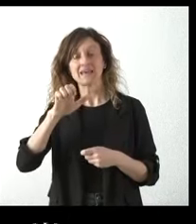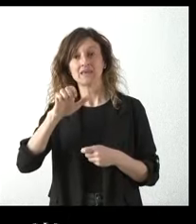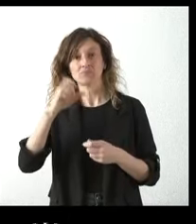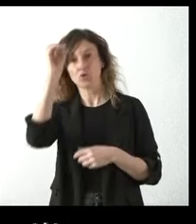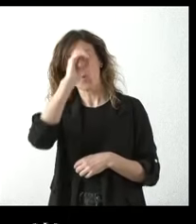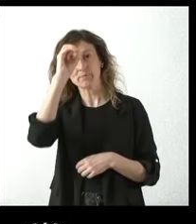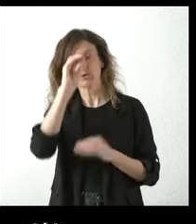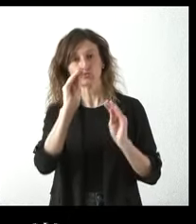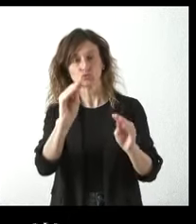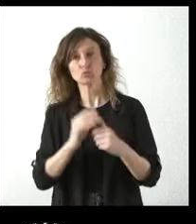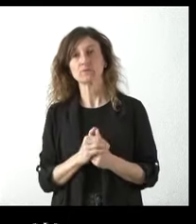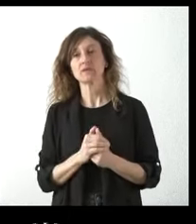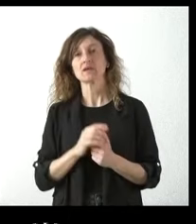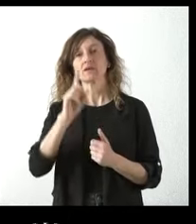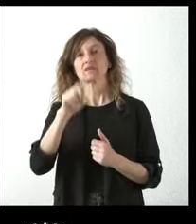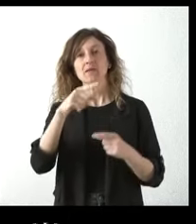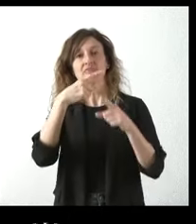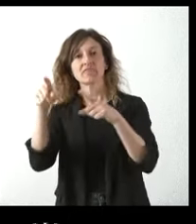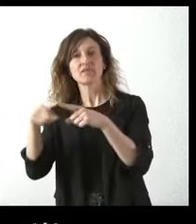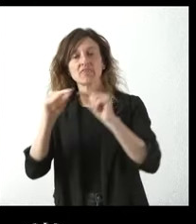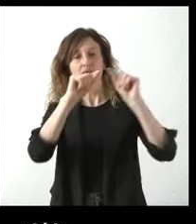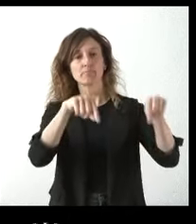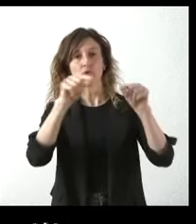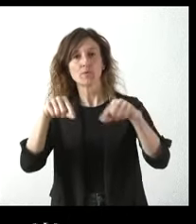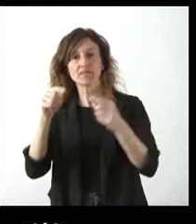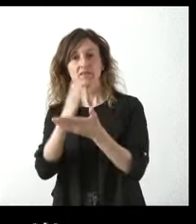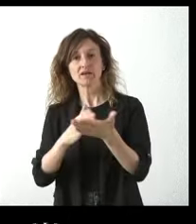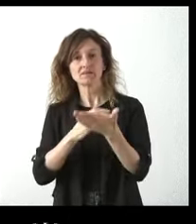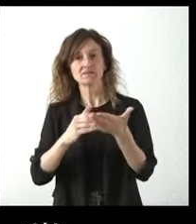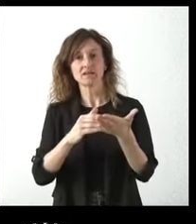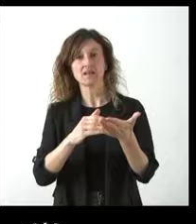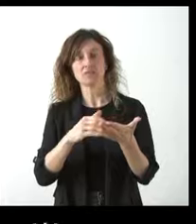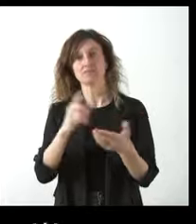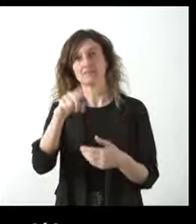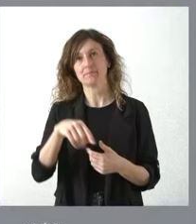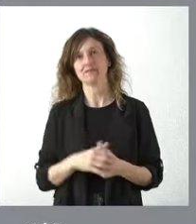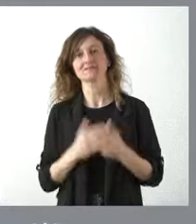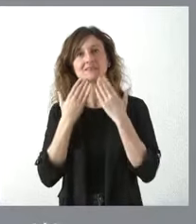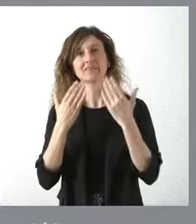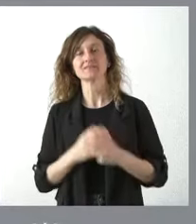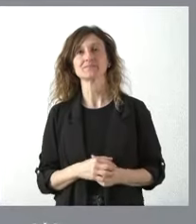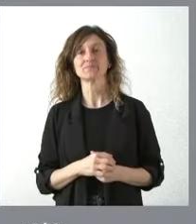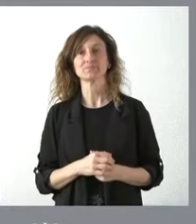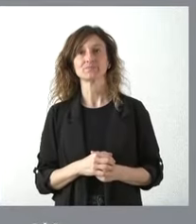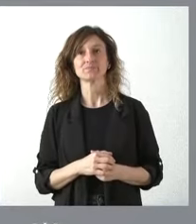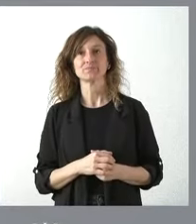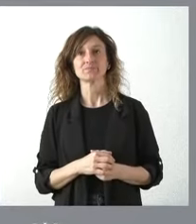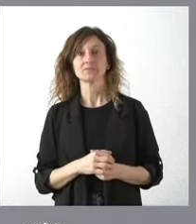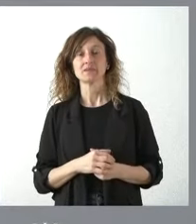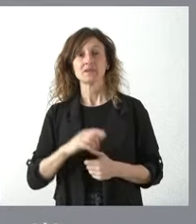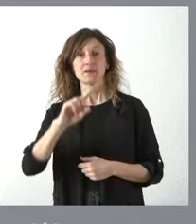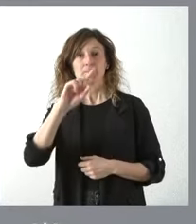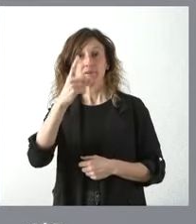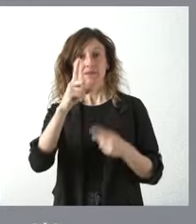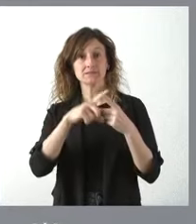diferencias que aparecen entre algunas de las provincias de la comunidad. Gracias. Pues sobre el primer asunto,